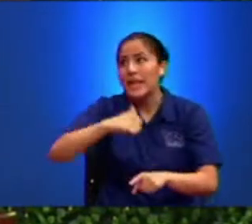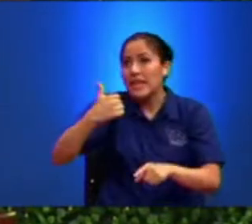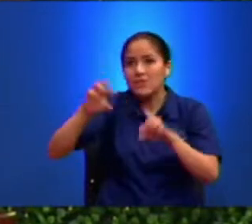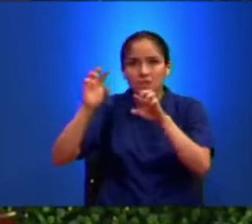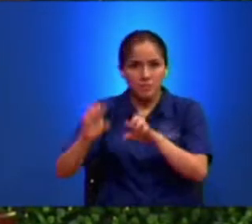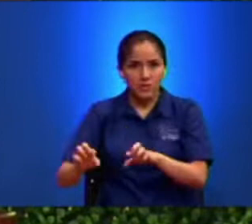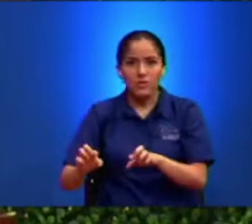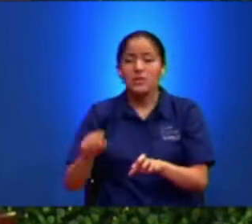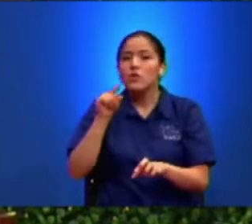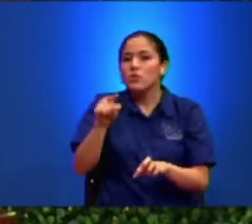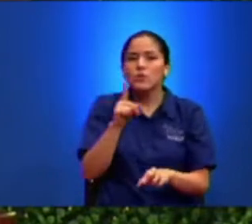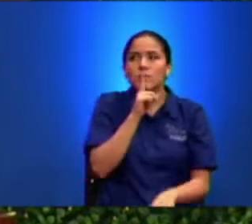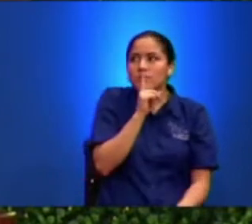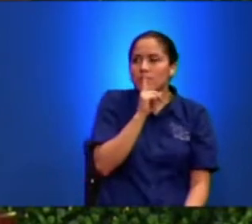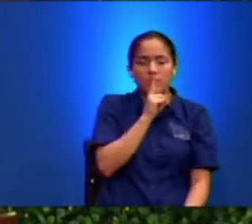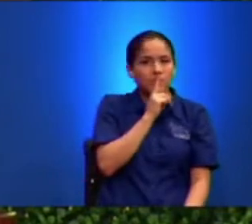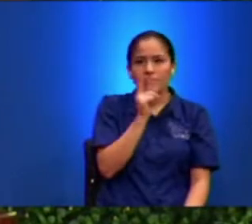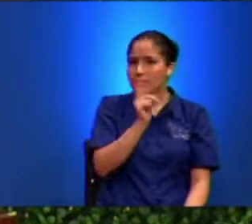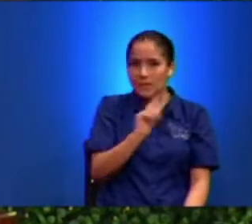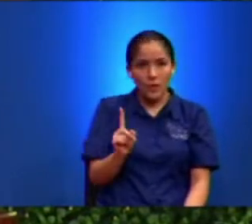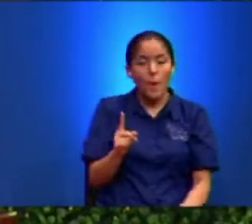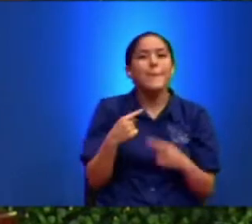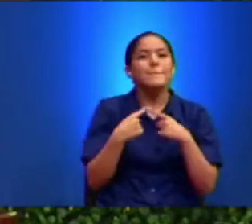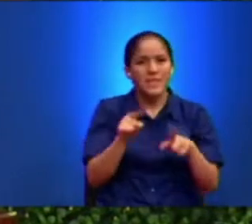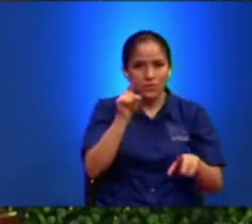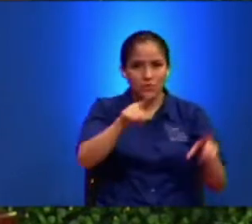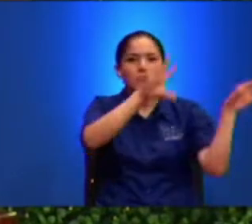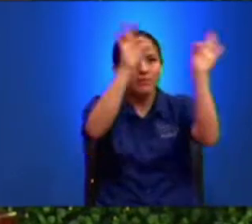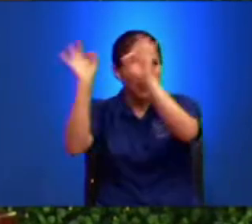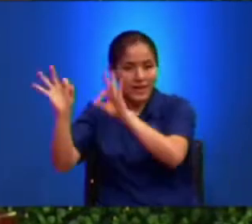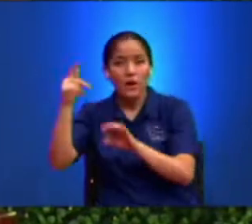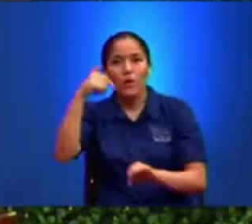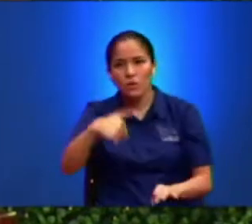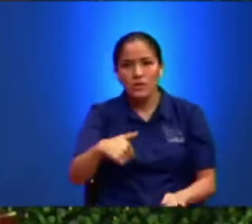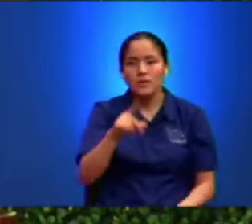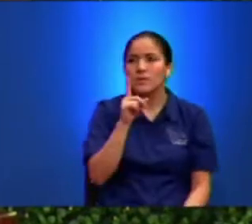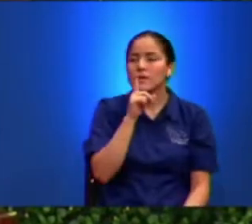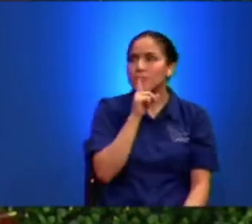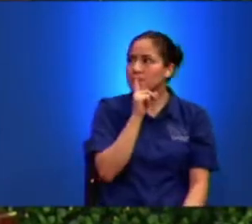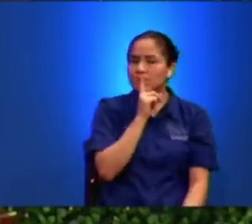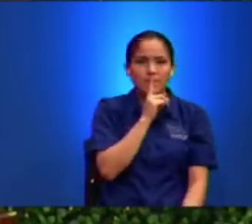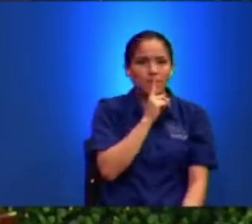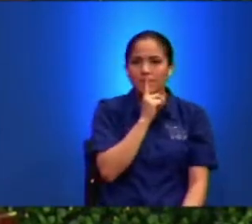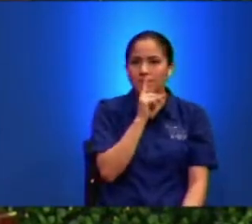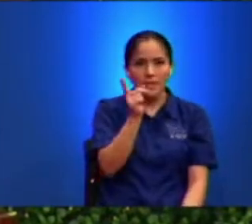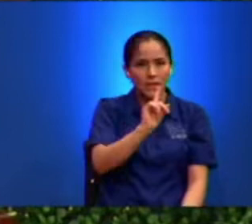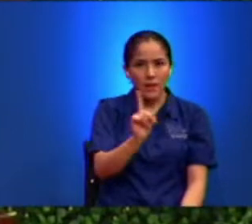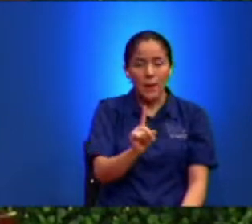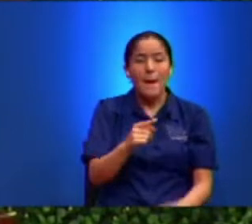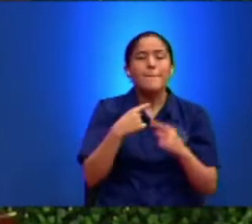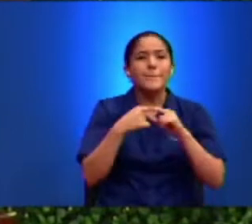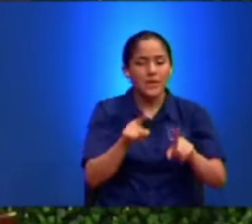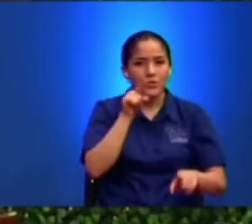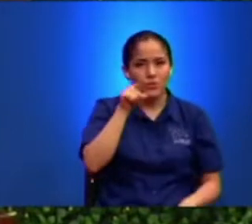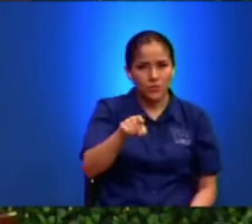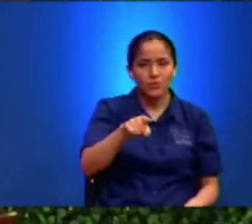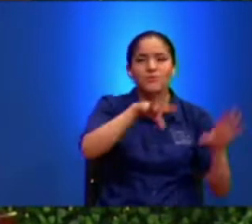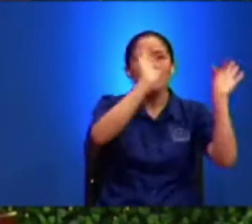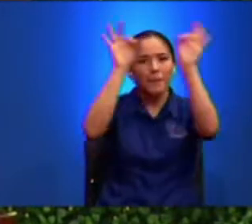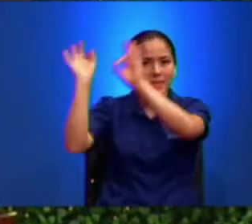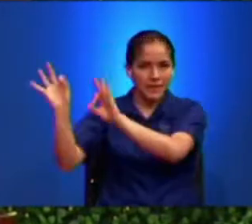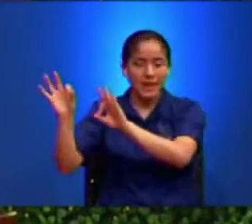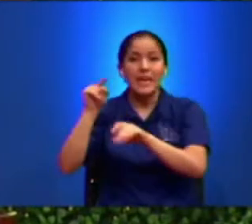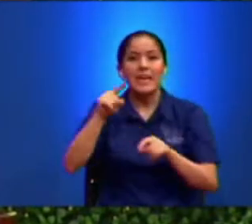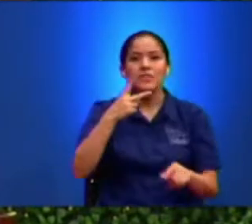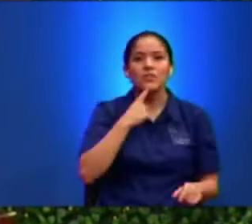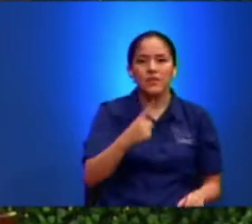predicando Hoy sin hablar vas a estar predicando cuando tome la cena del Señor Porque eso es lo que